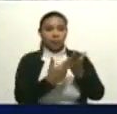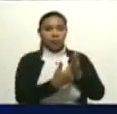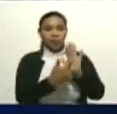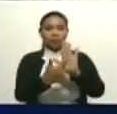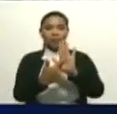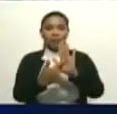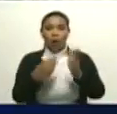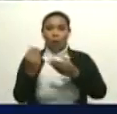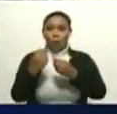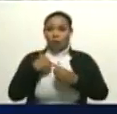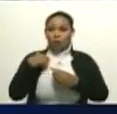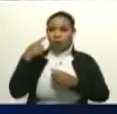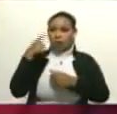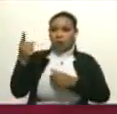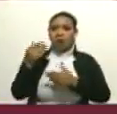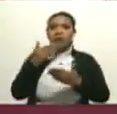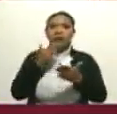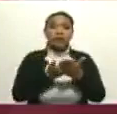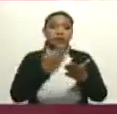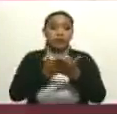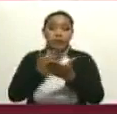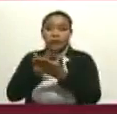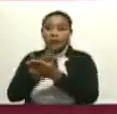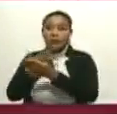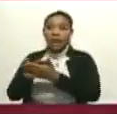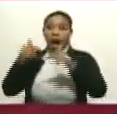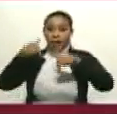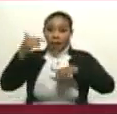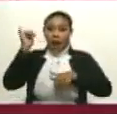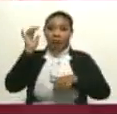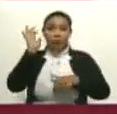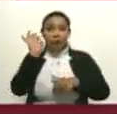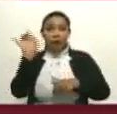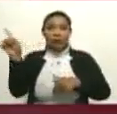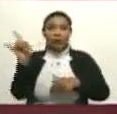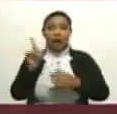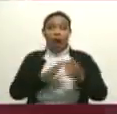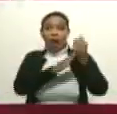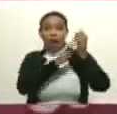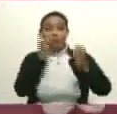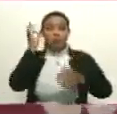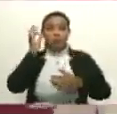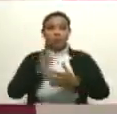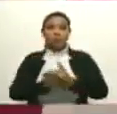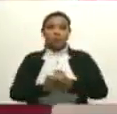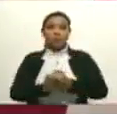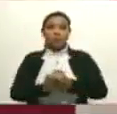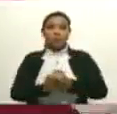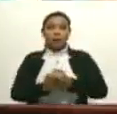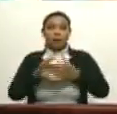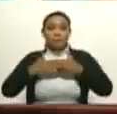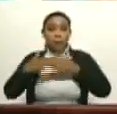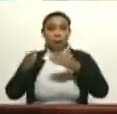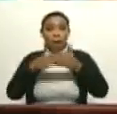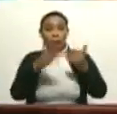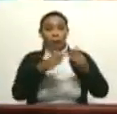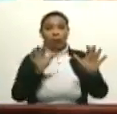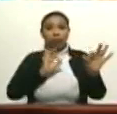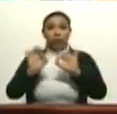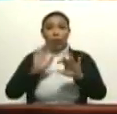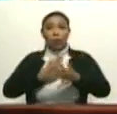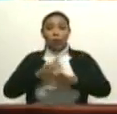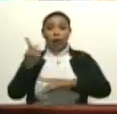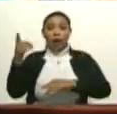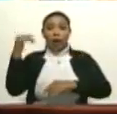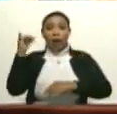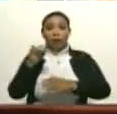yo me hacía eco de esas solicitudes insistentes. Aquí está Francis Rueda, una de sus lideresas en cuanto a la reapertura de los teatros. Porque debemos decir